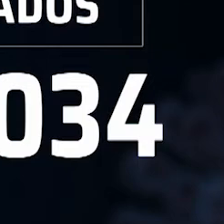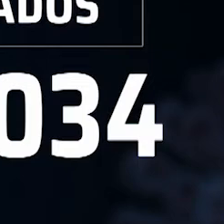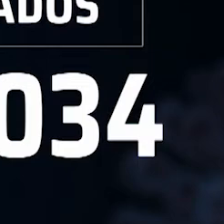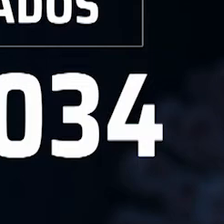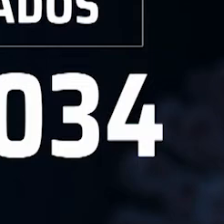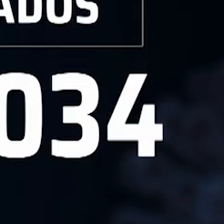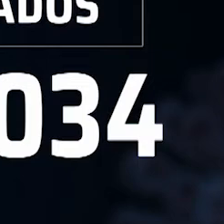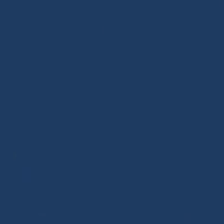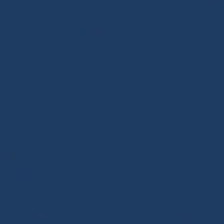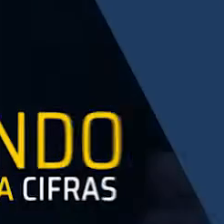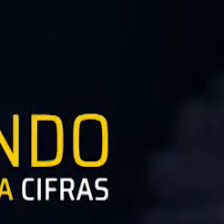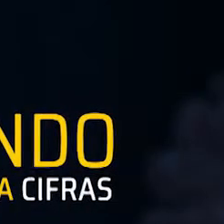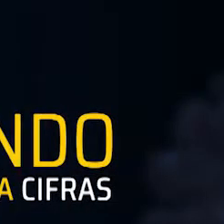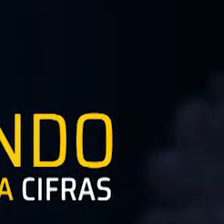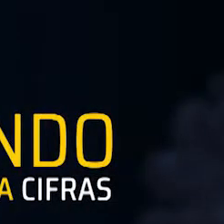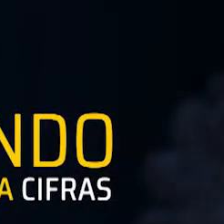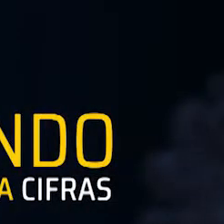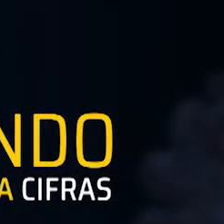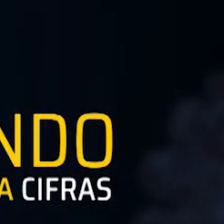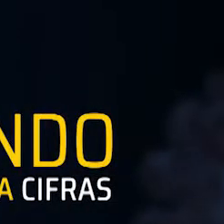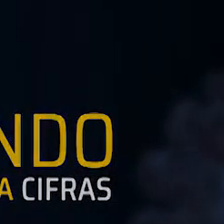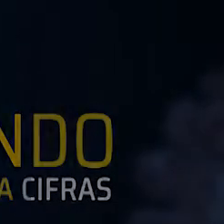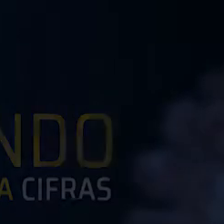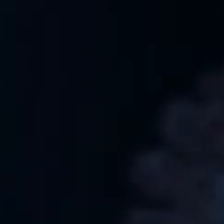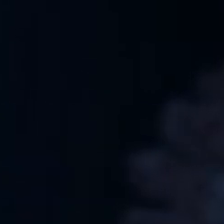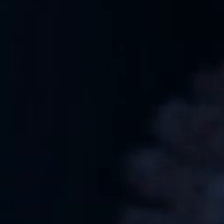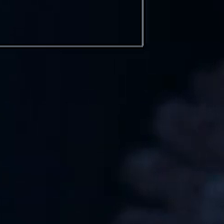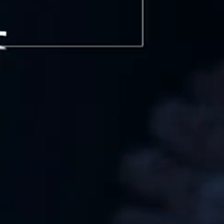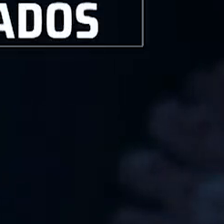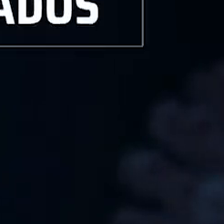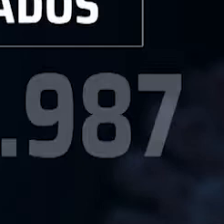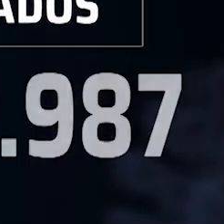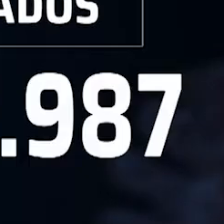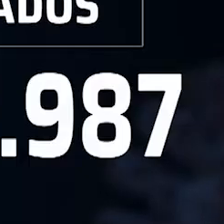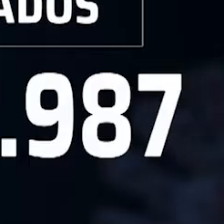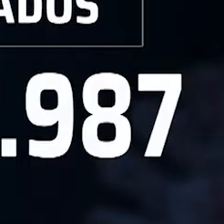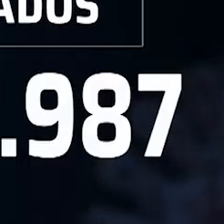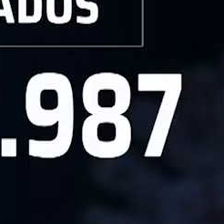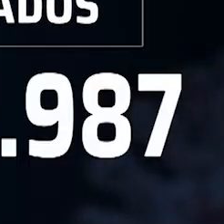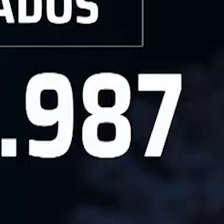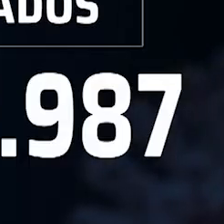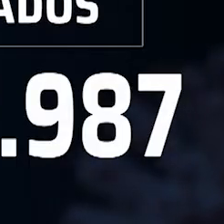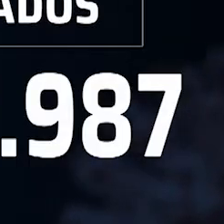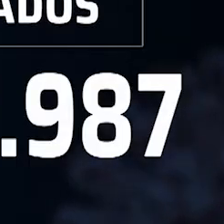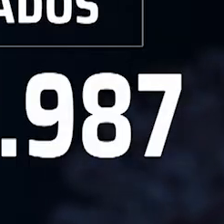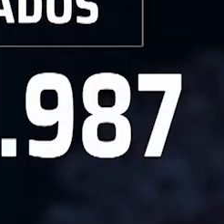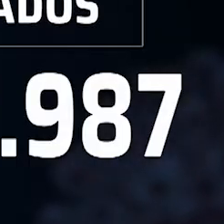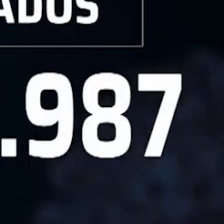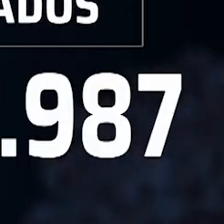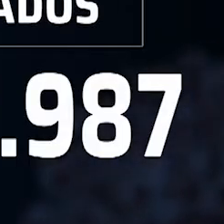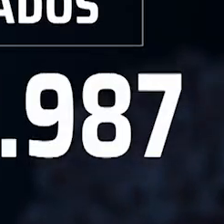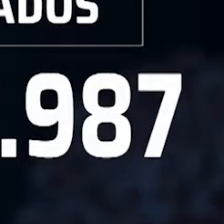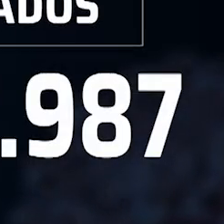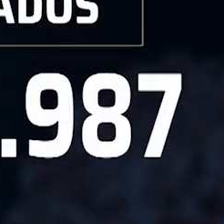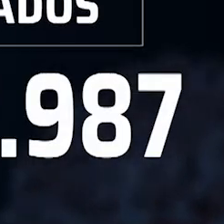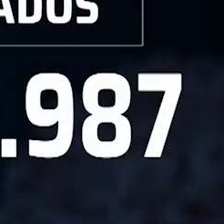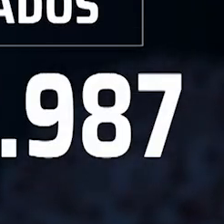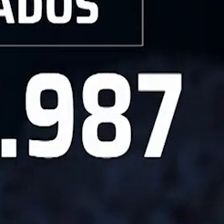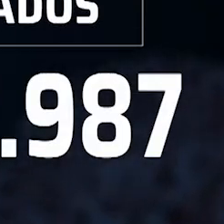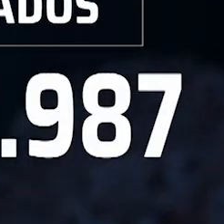están reflejando un incremento bastante alarmante. En el mundo, hoy, el dato es de